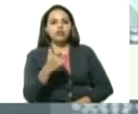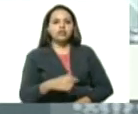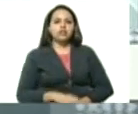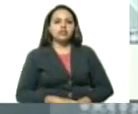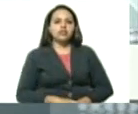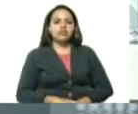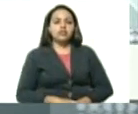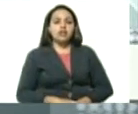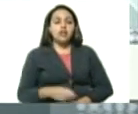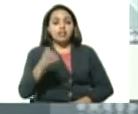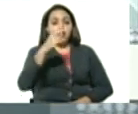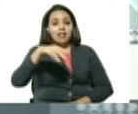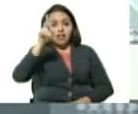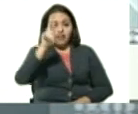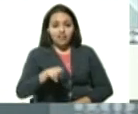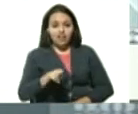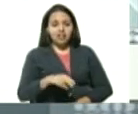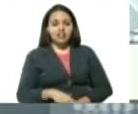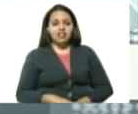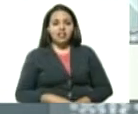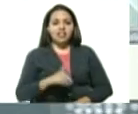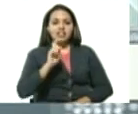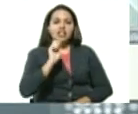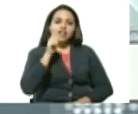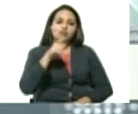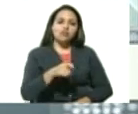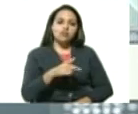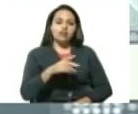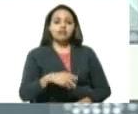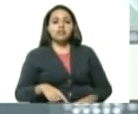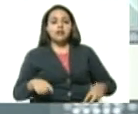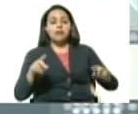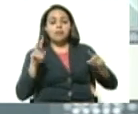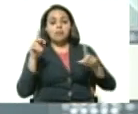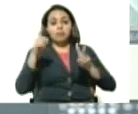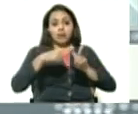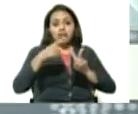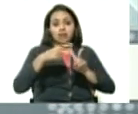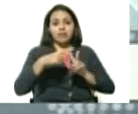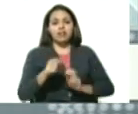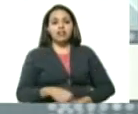Televen, TeleTuya, Venezolana de Televisión, ANTV,